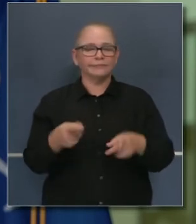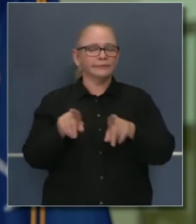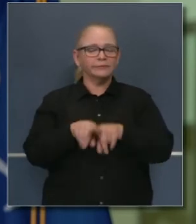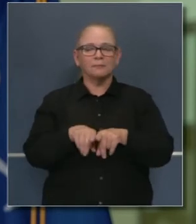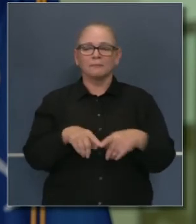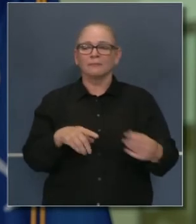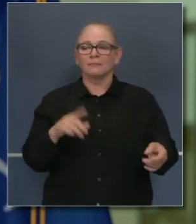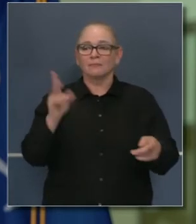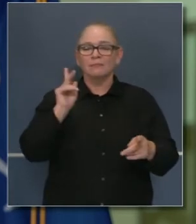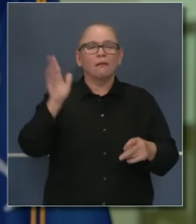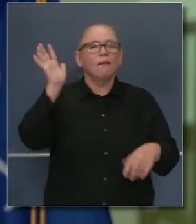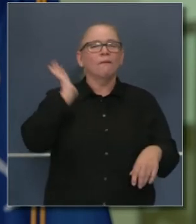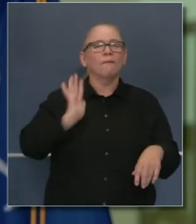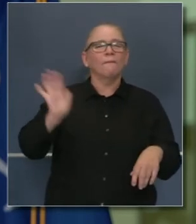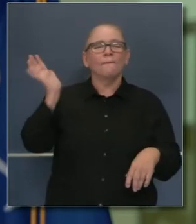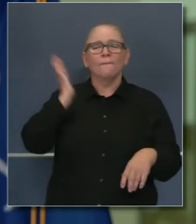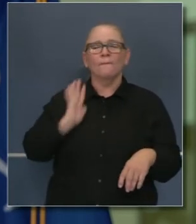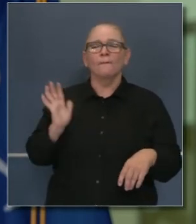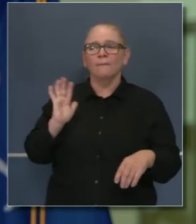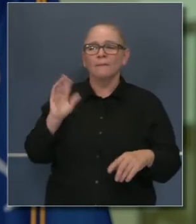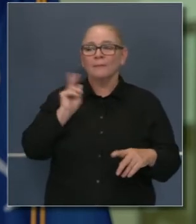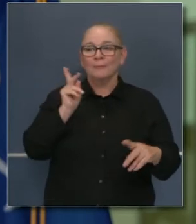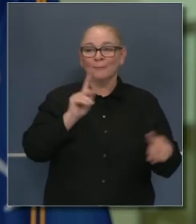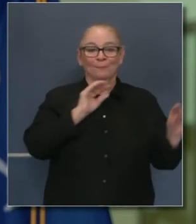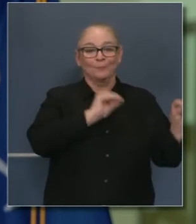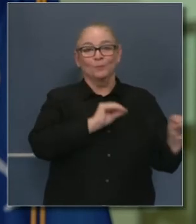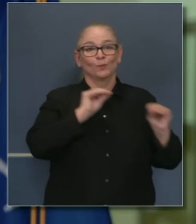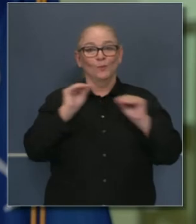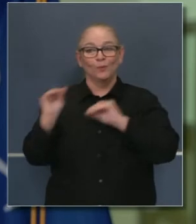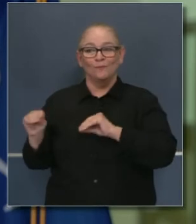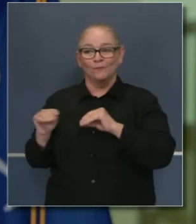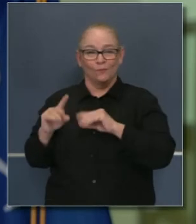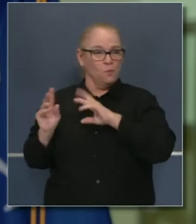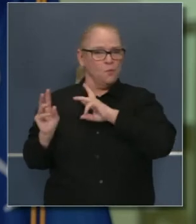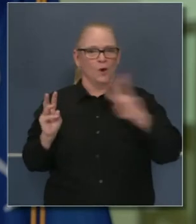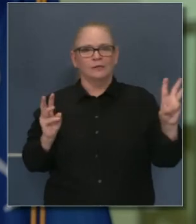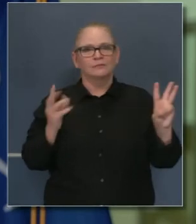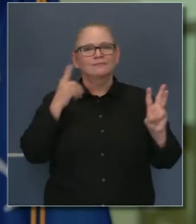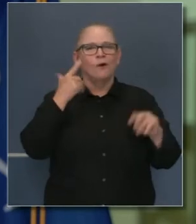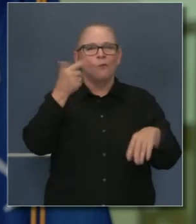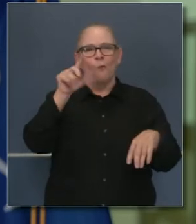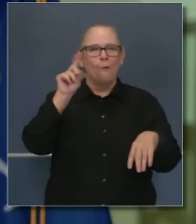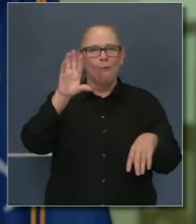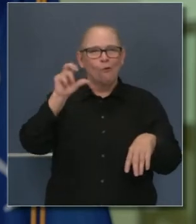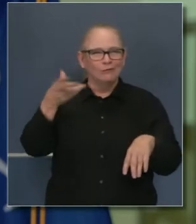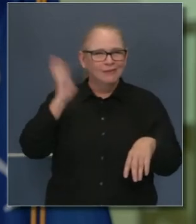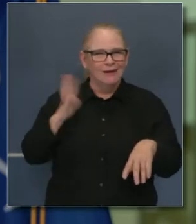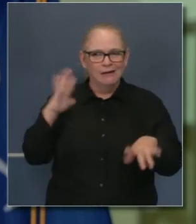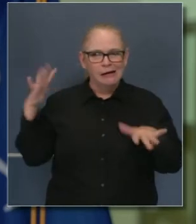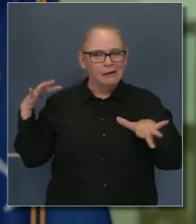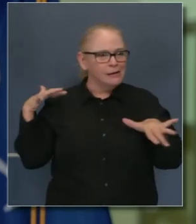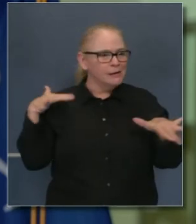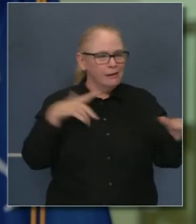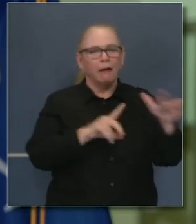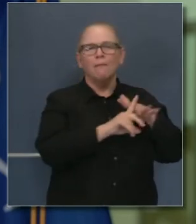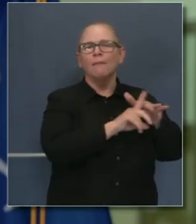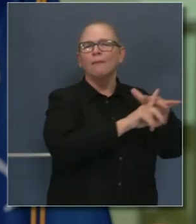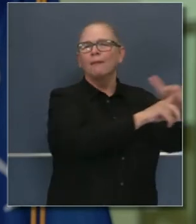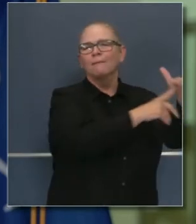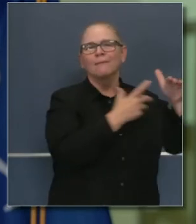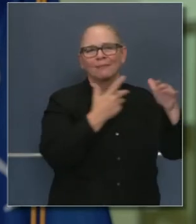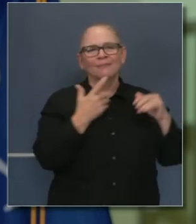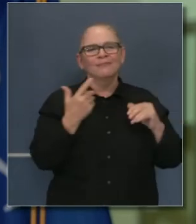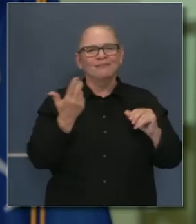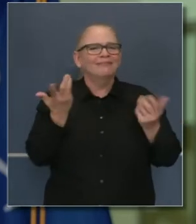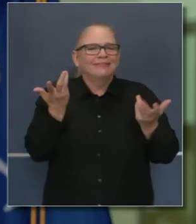vete al oeste, vete al oeste. Es la dinámica que ha existido siempre en el Estado de California. Si ven las cubiertas de la revista